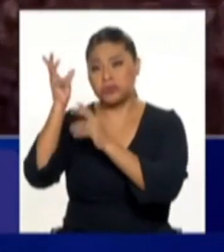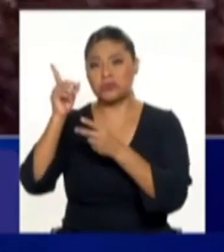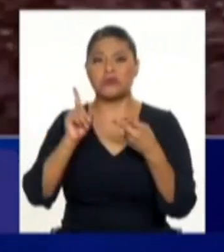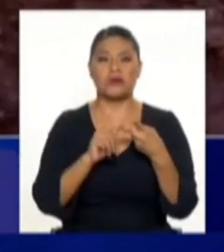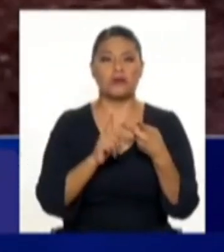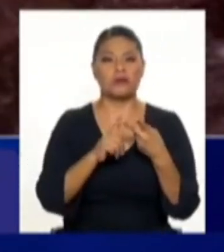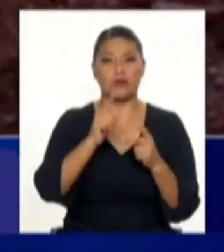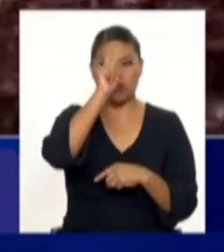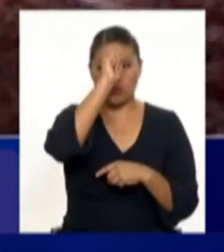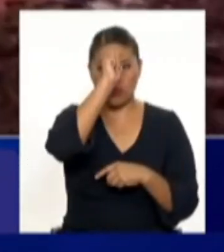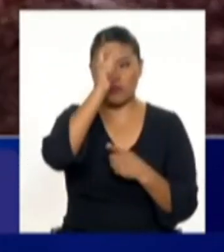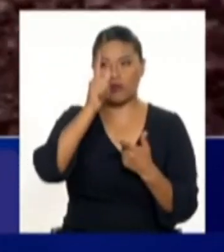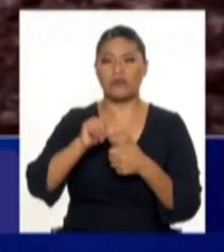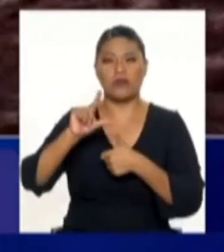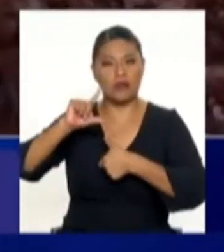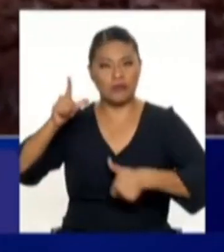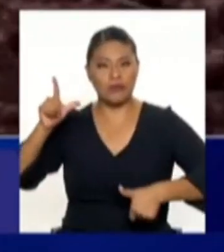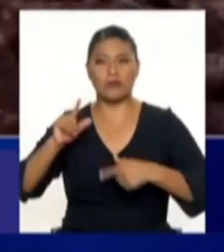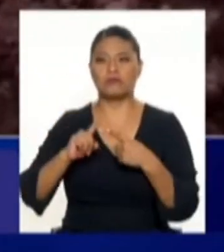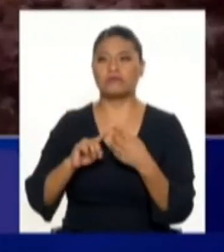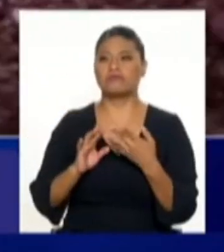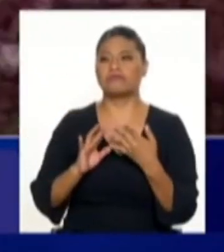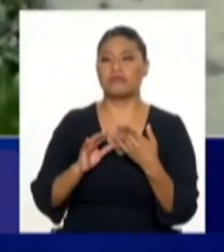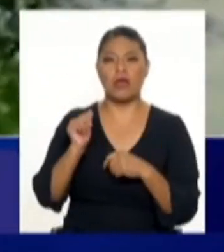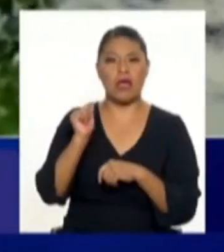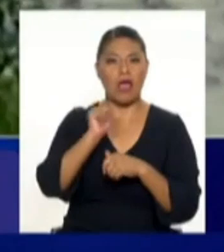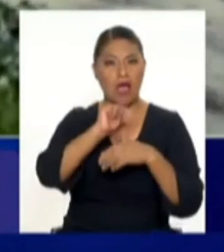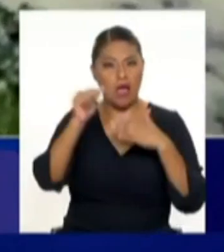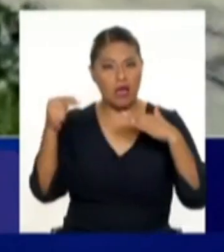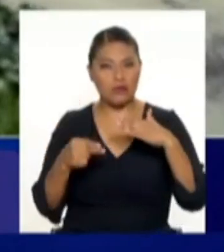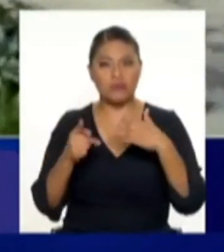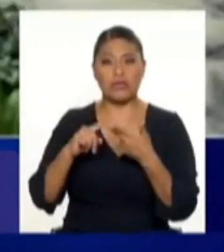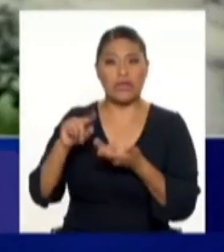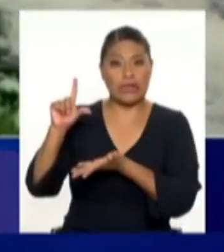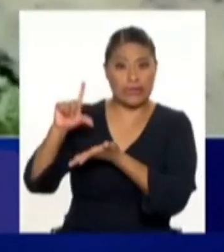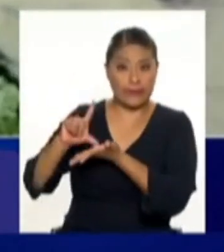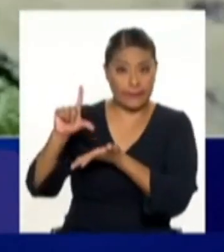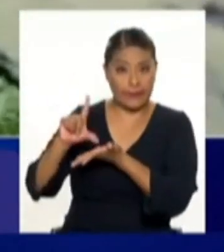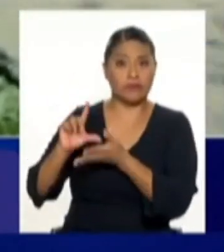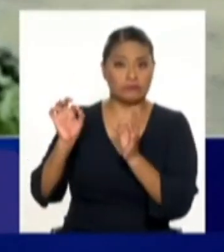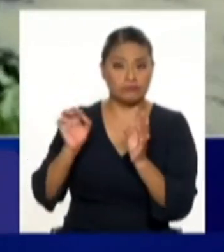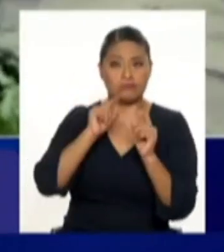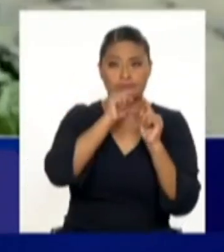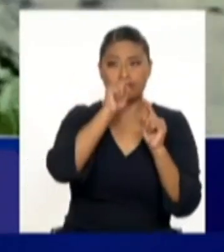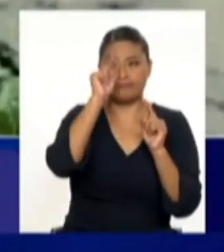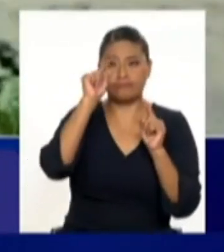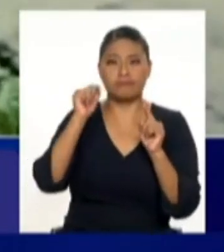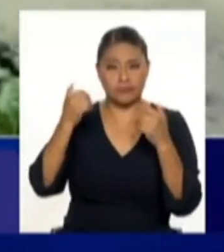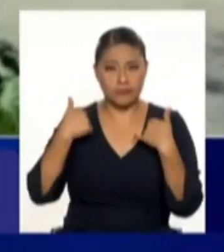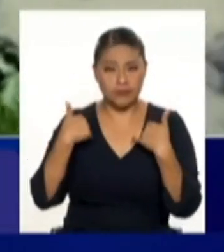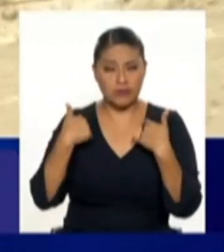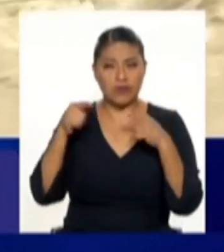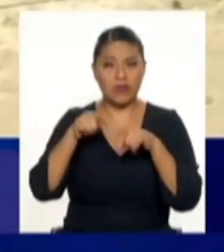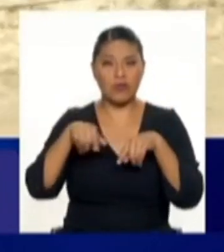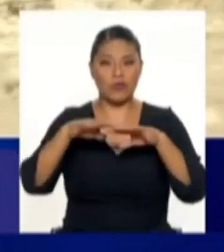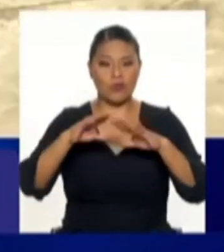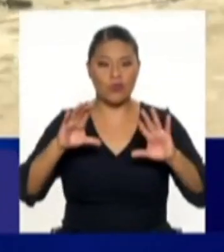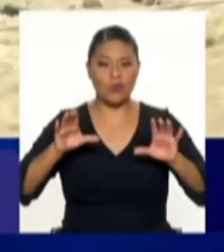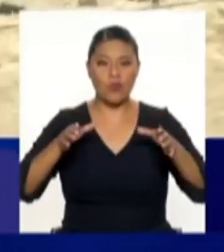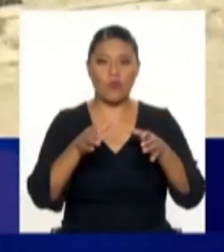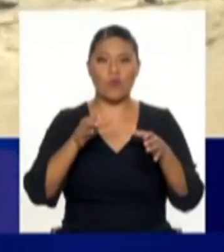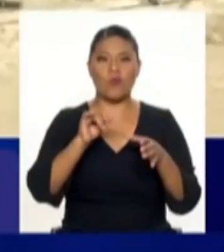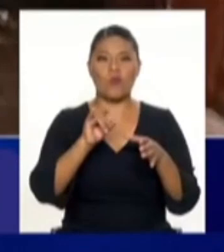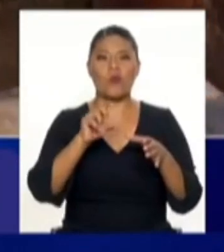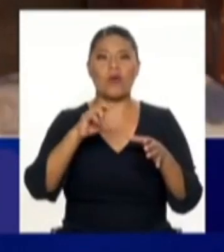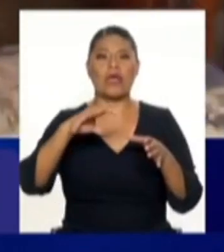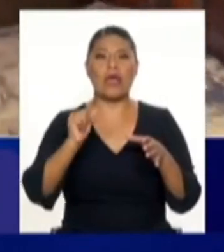realidad de la libertad, Ancash, Lima, ¿de acuerdo? La cuenca tiene cabeza. Esa cabeza es donde